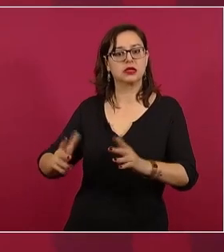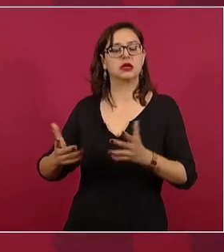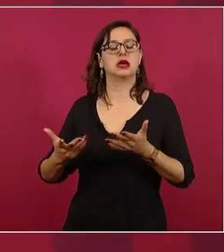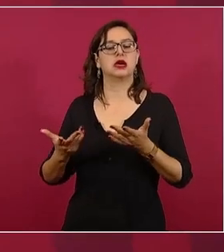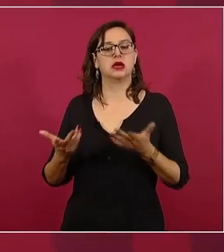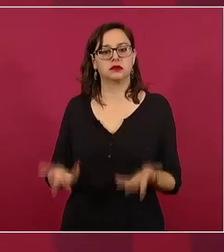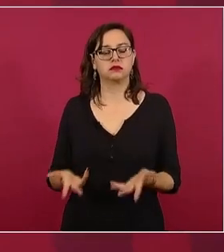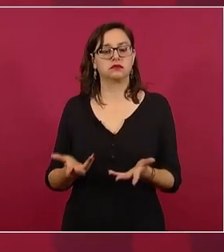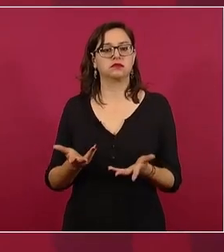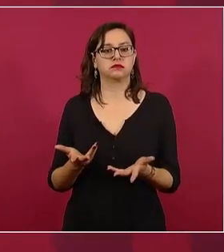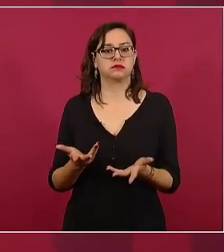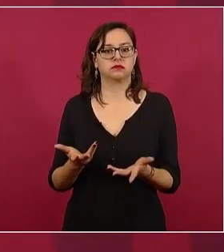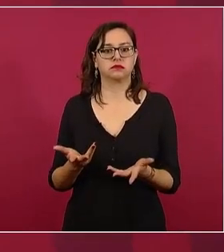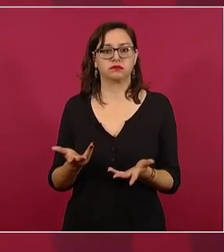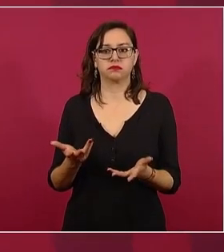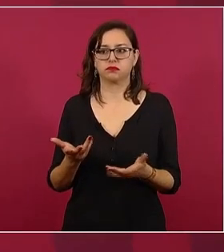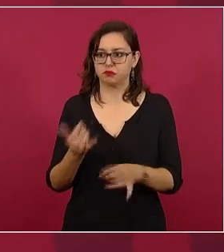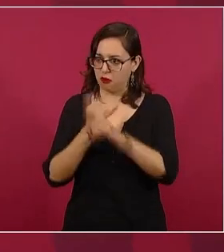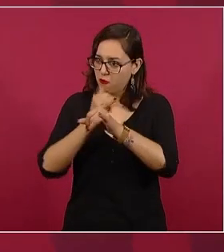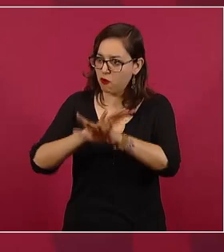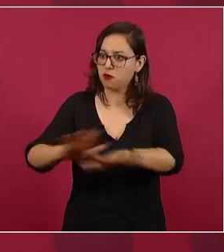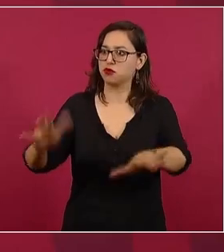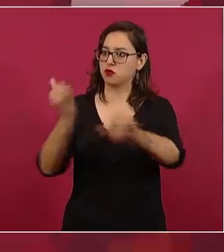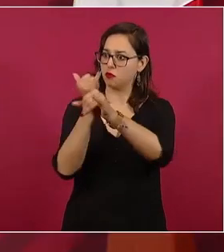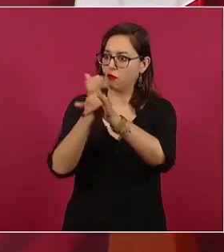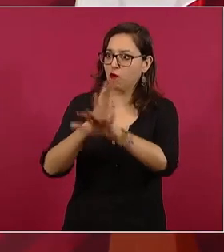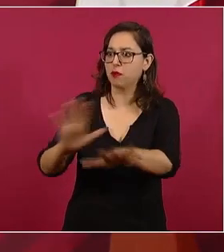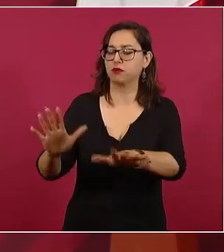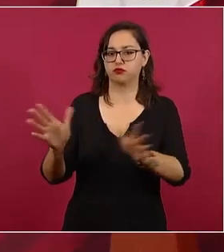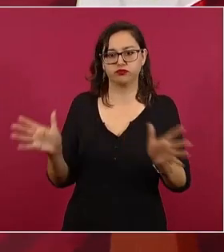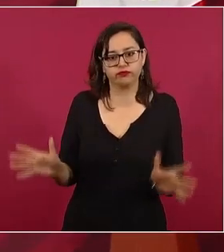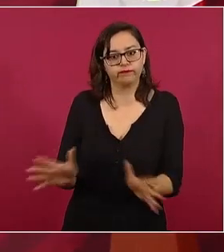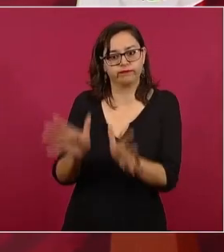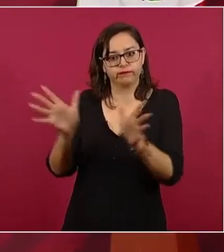crear conciencia.